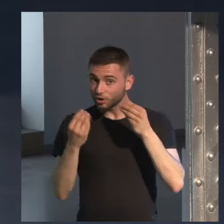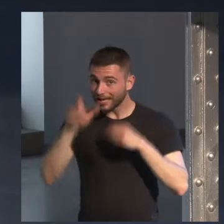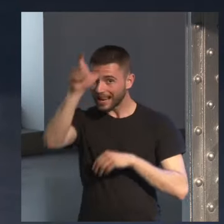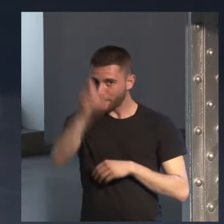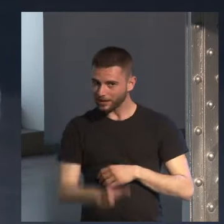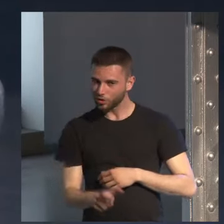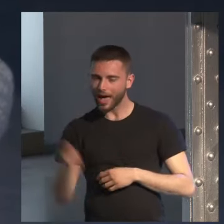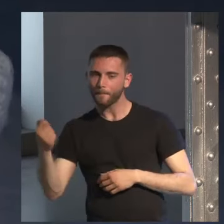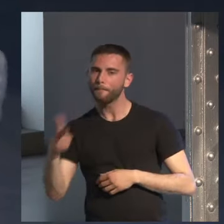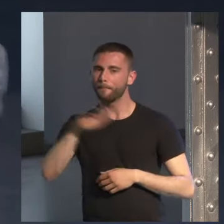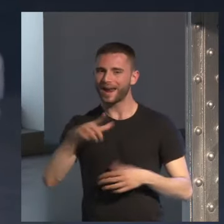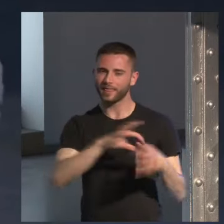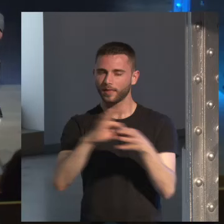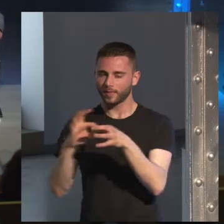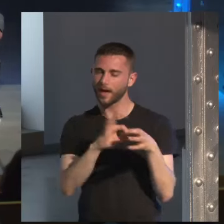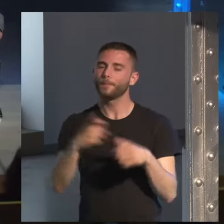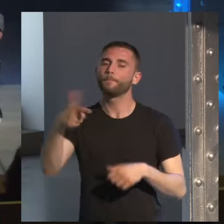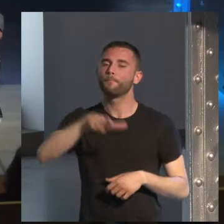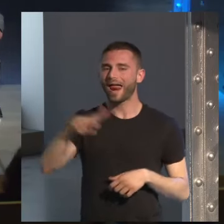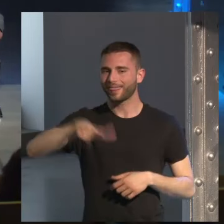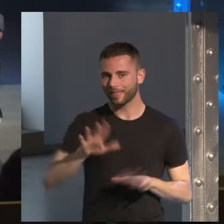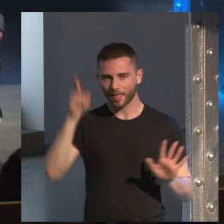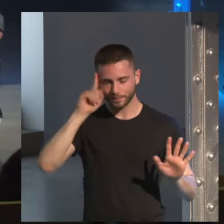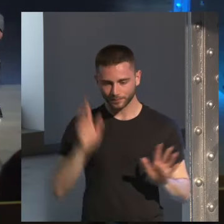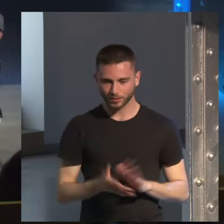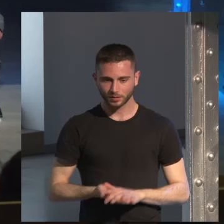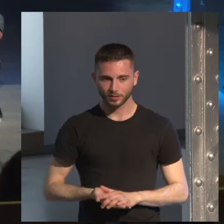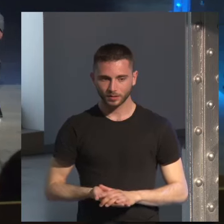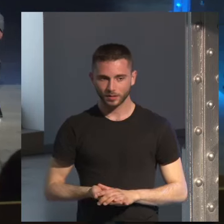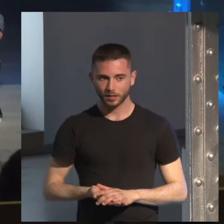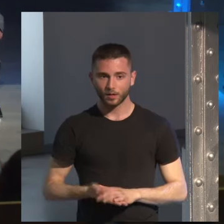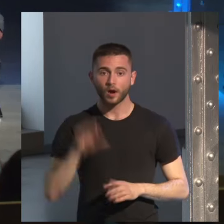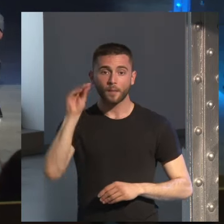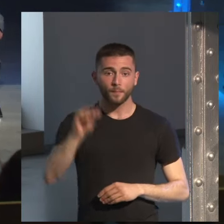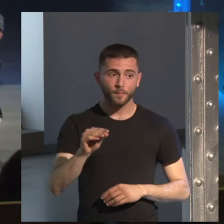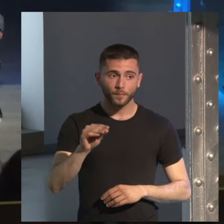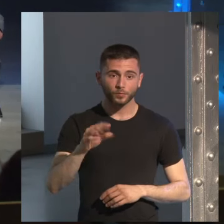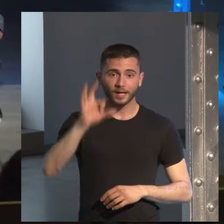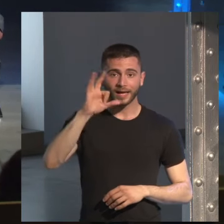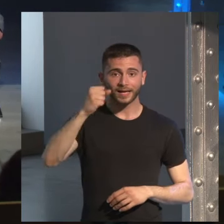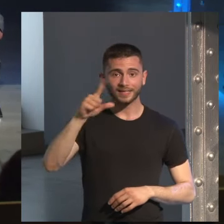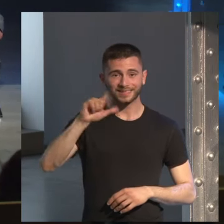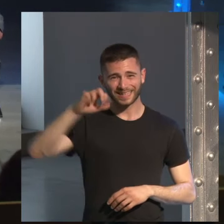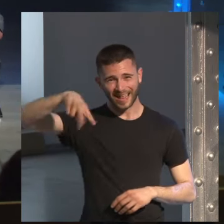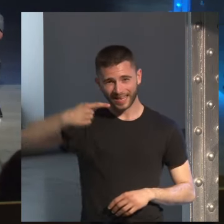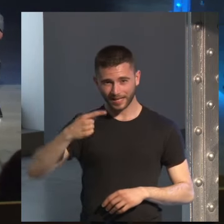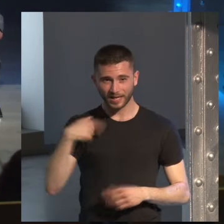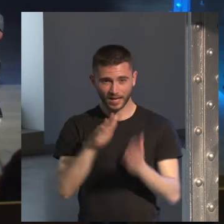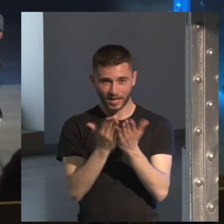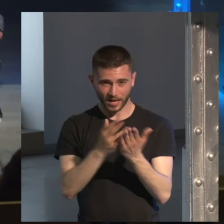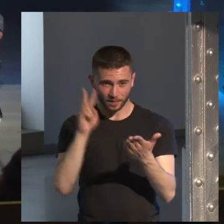real y luego otra pregunta un poco digamos a continuación el Stalin por lo que yo vi en el libro